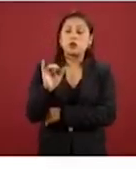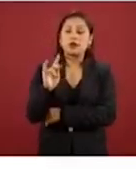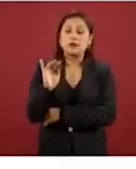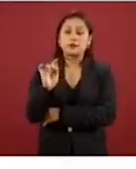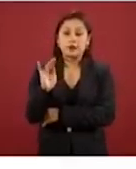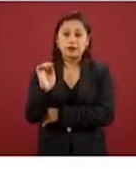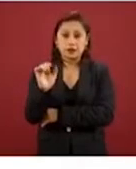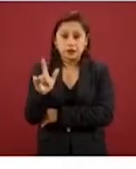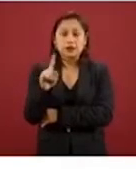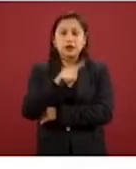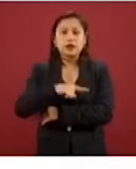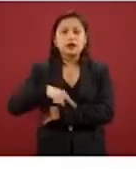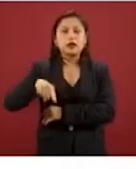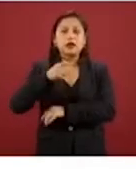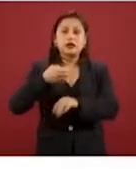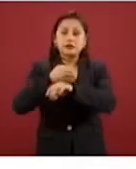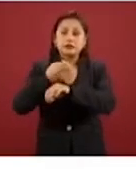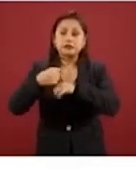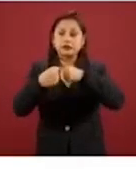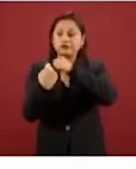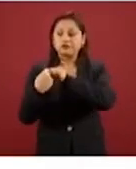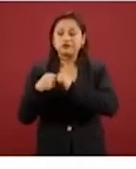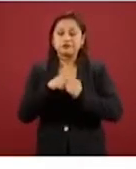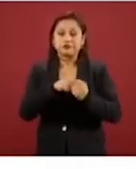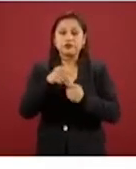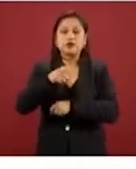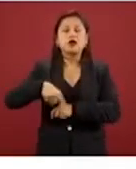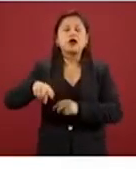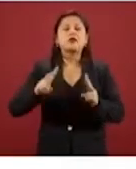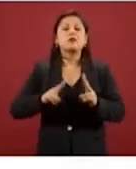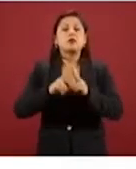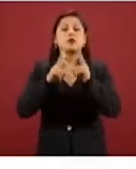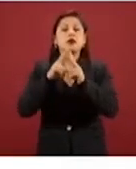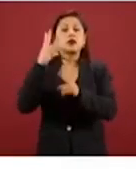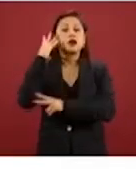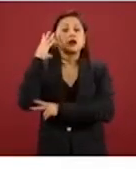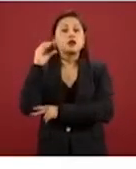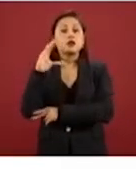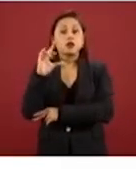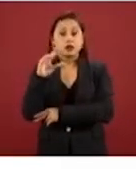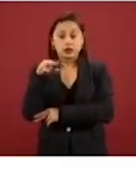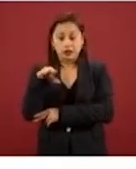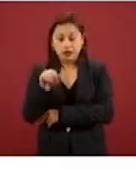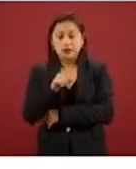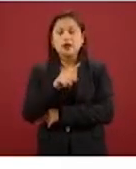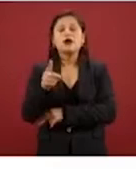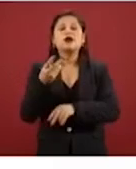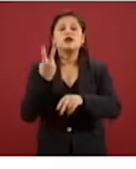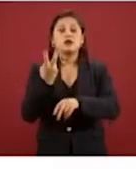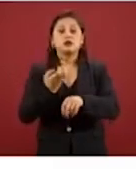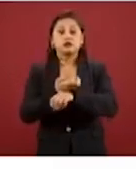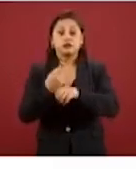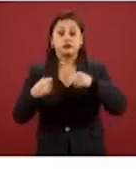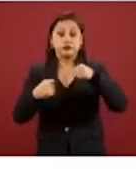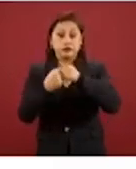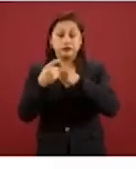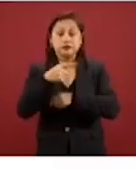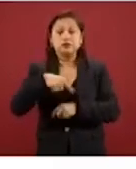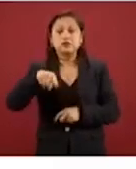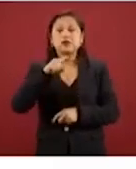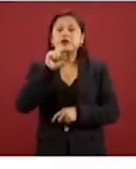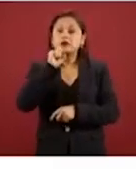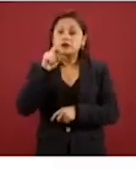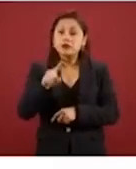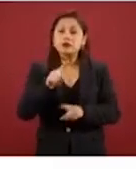compartimos cinco estados, el volcán de Colima, que lo compartimos dos estados, también la inestabilidad de laderas que se